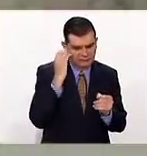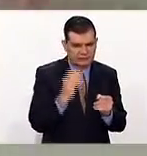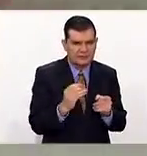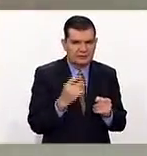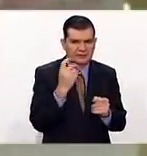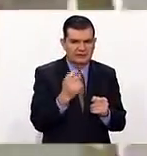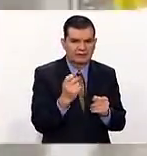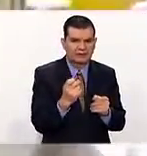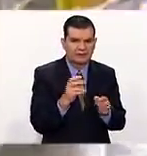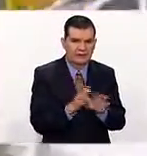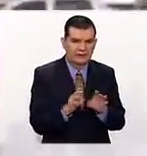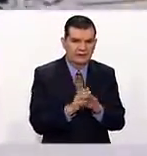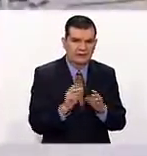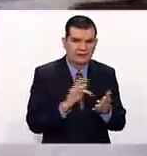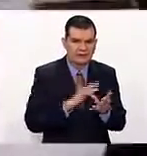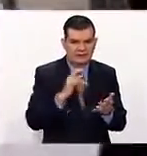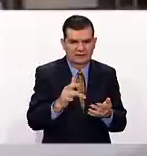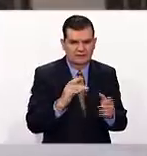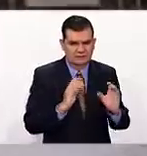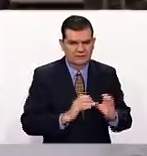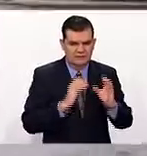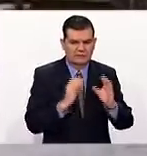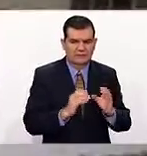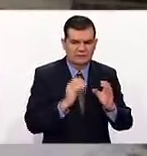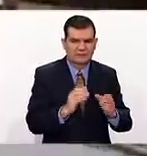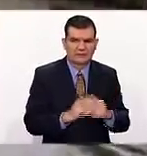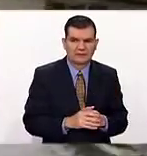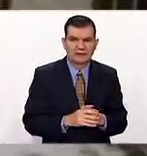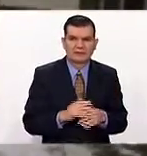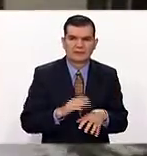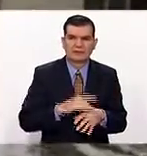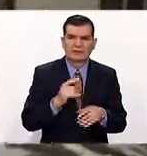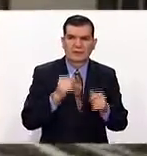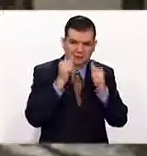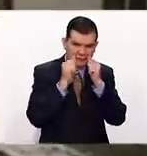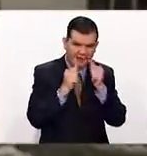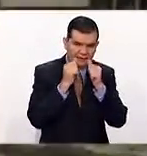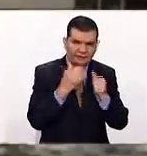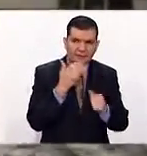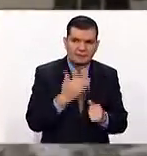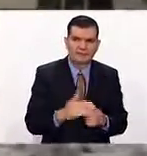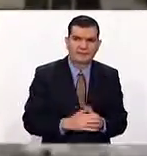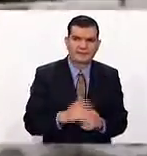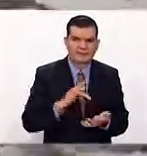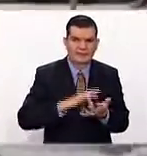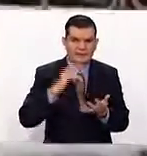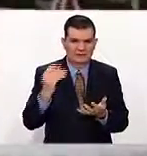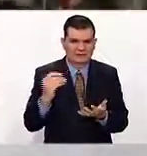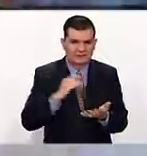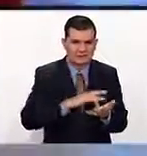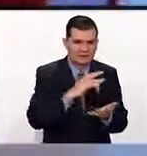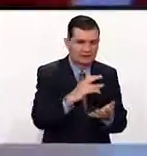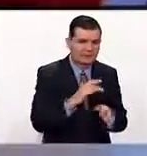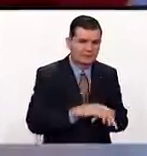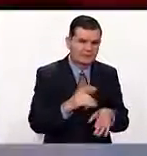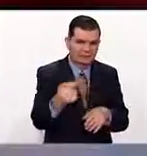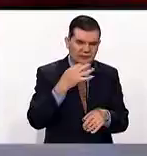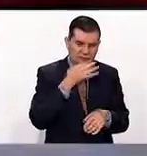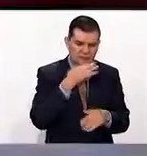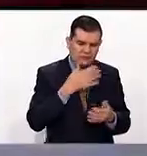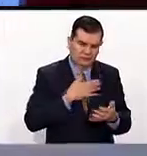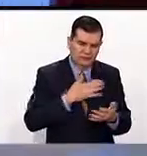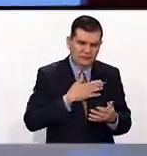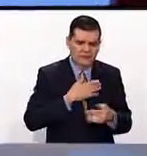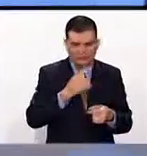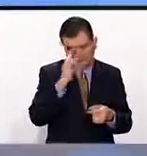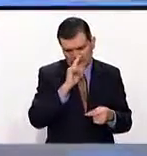prudentes y a ustedes los medios agradecer siempre que estén tan pendientes de nosotros. Muchísimas gracias a ustedes por estas puntuales